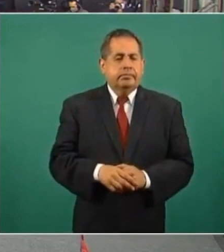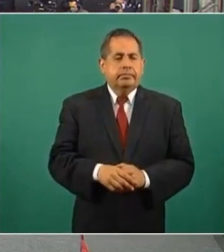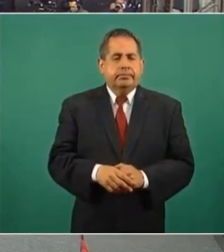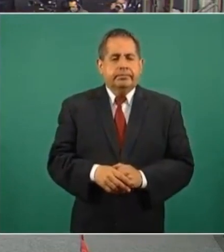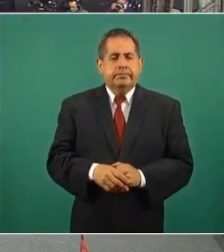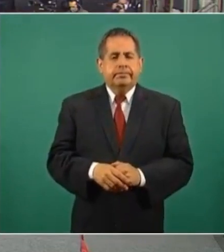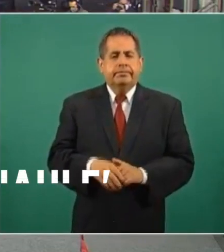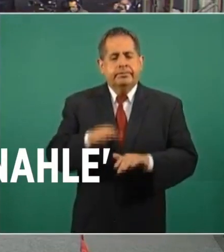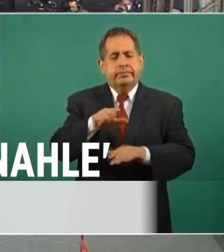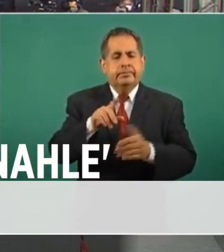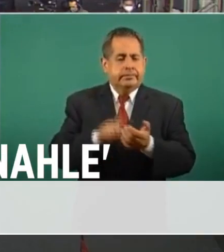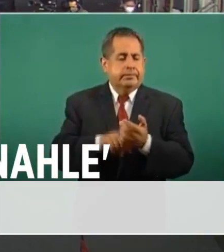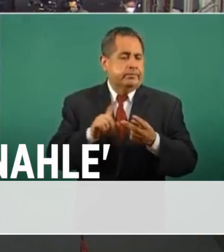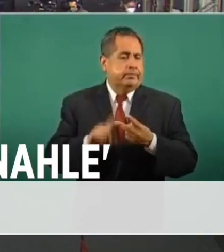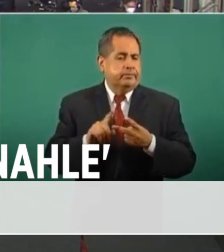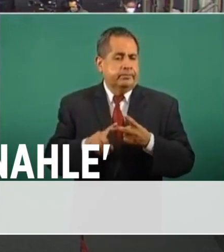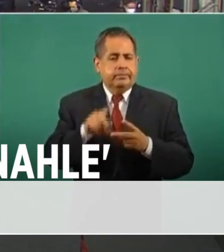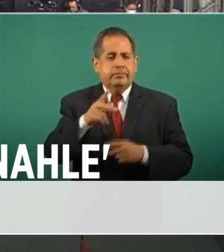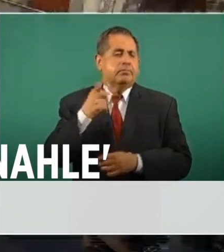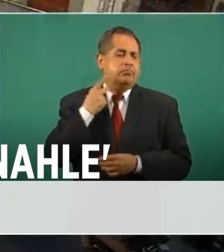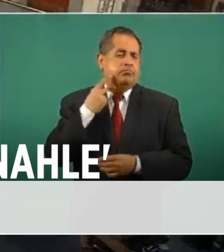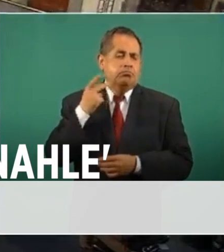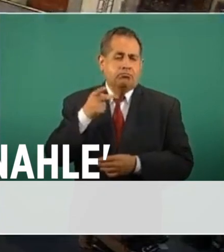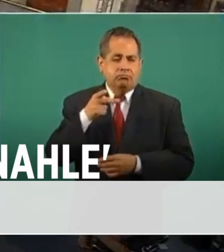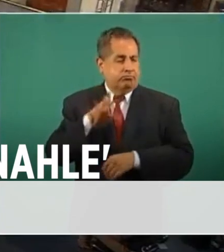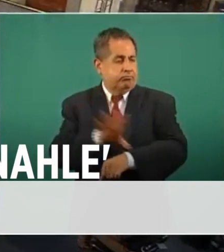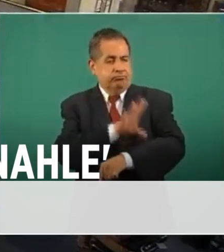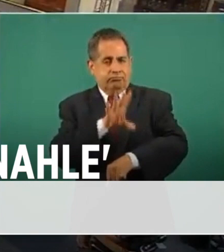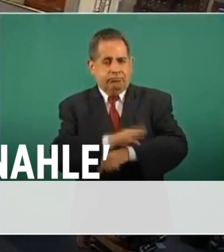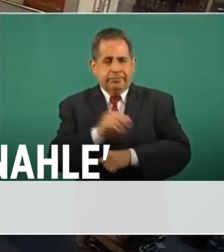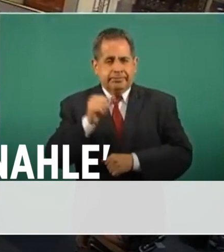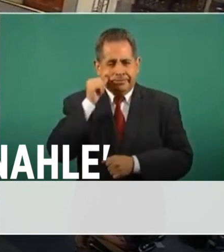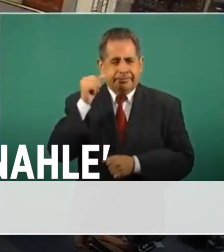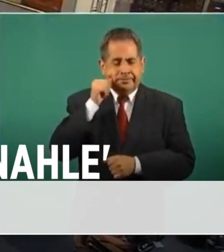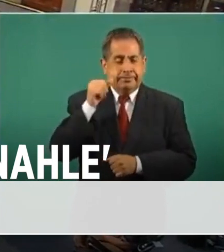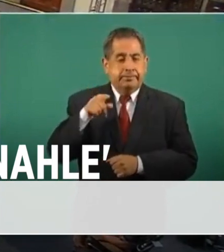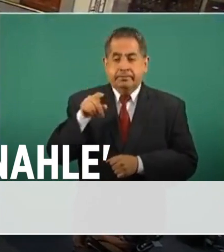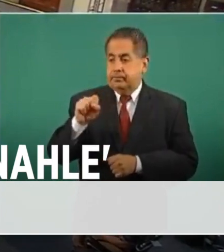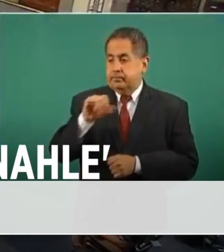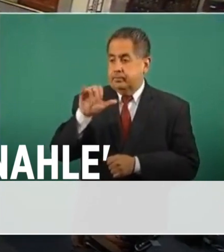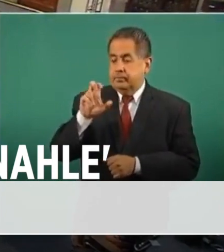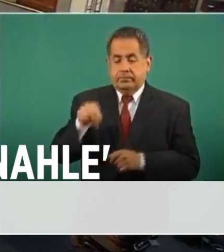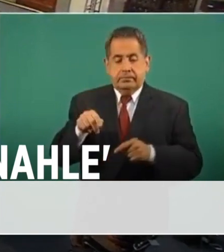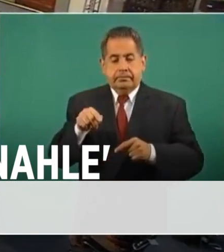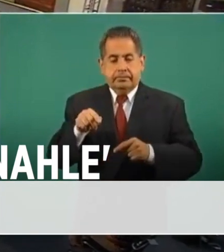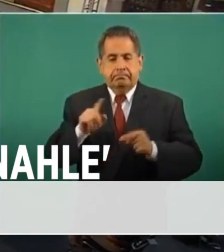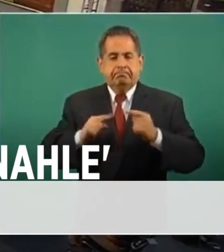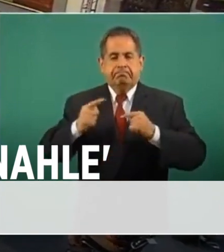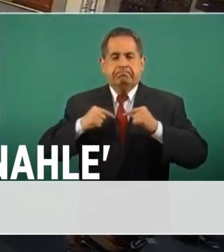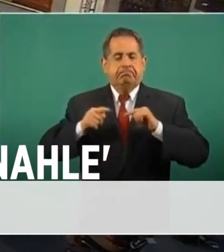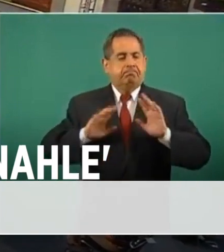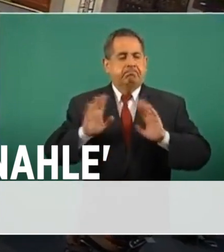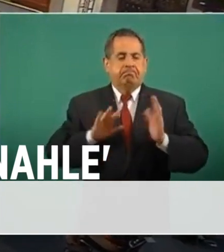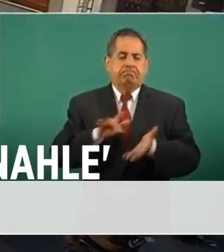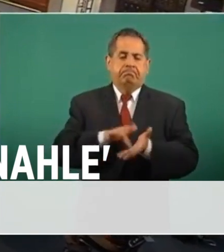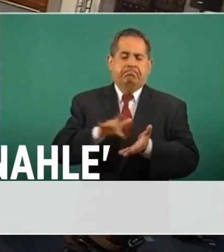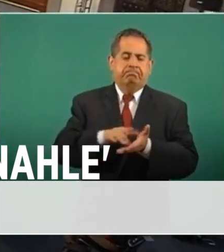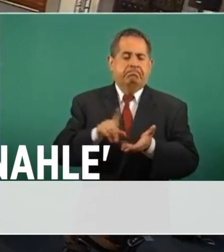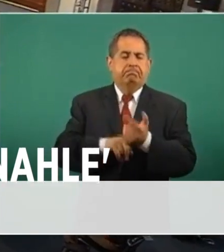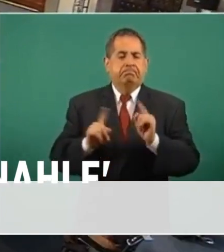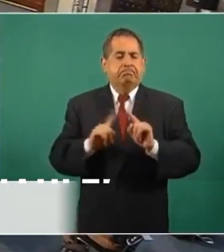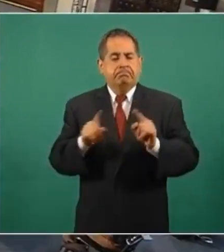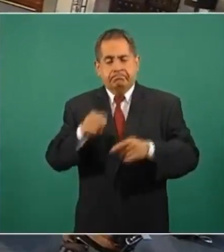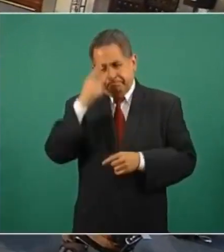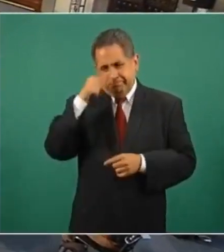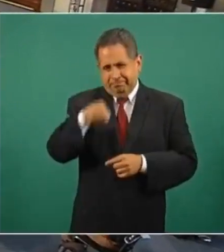Sobre el tema de la política eléctrica, que ayer hubo un revés de la Suprema Corte a la política eléctrica del presidente López